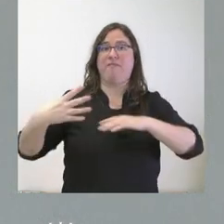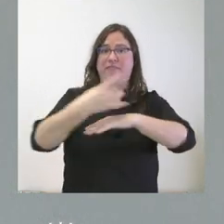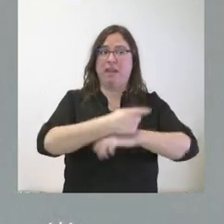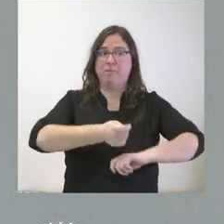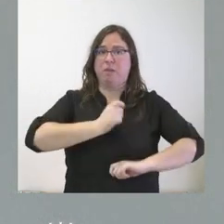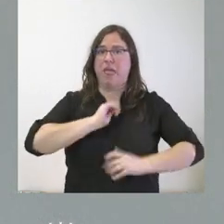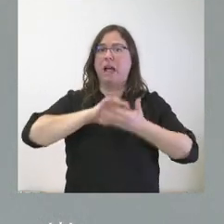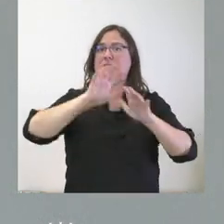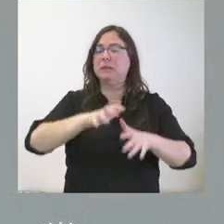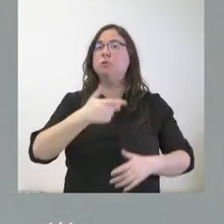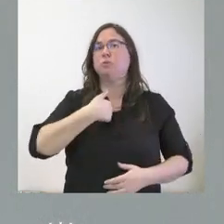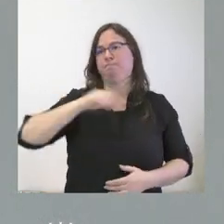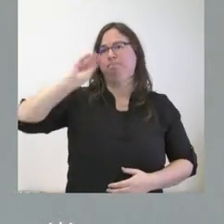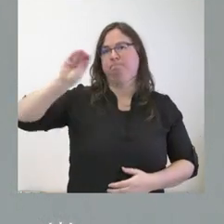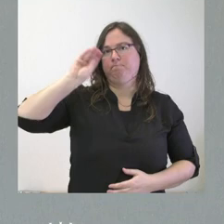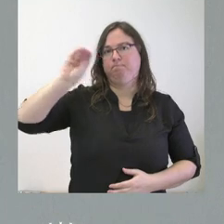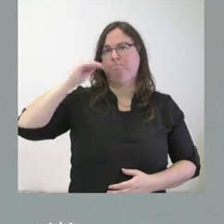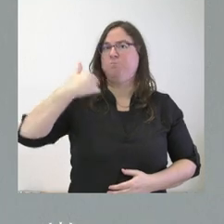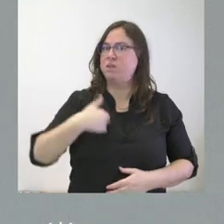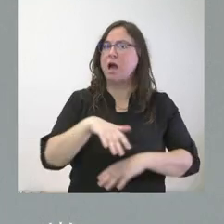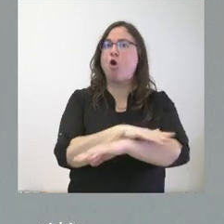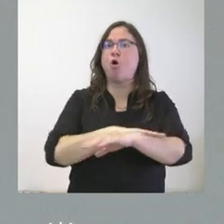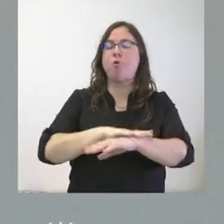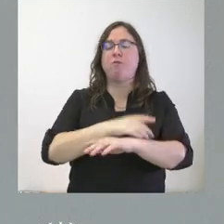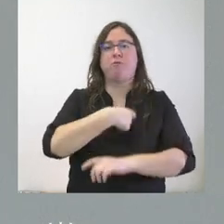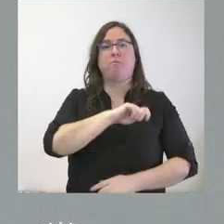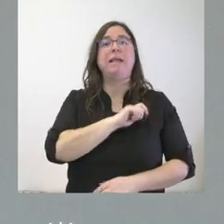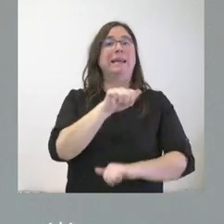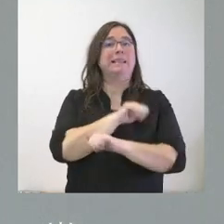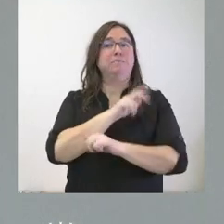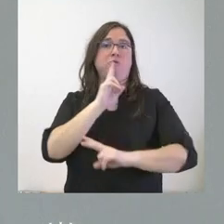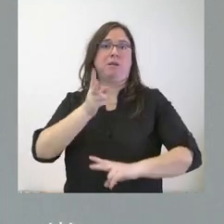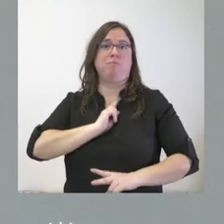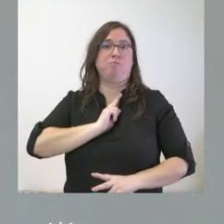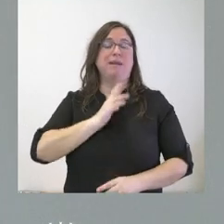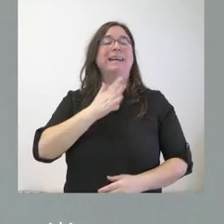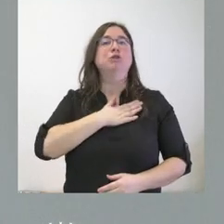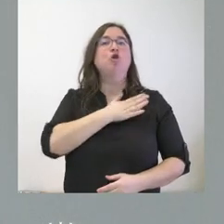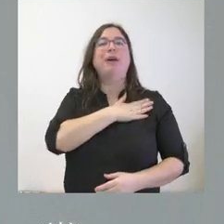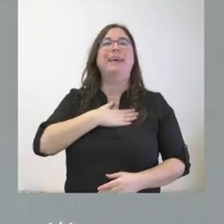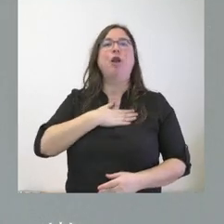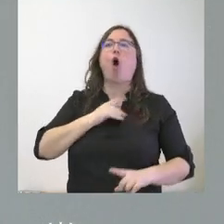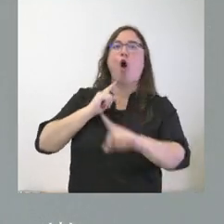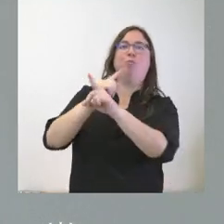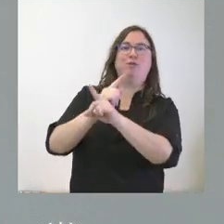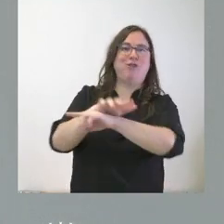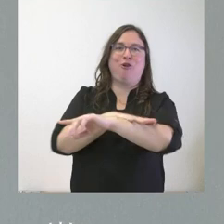hemos dirigido al Gobierno de España y que esperamos obtener una respuesta. Ya les digo que nuestra misión no es hacer aquí oposición al Gobierno,